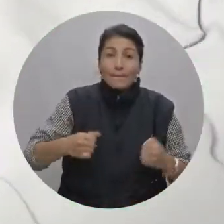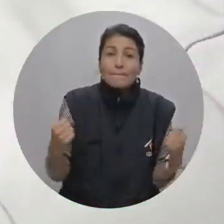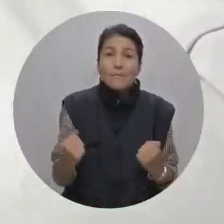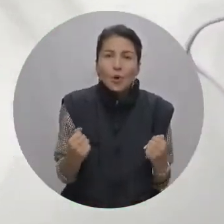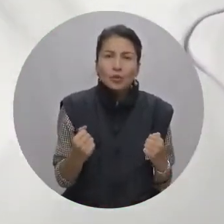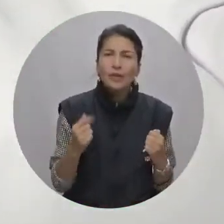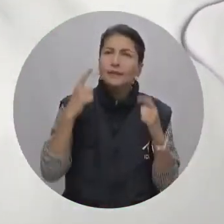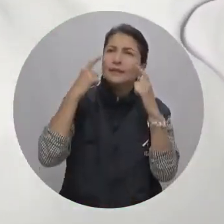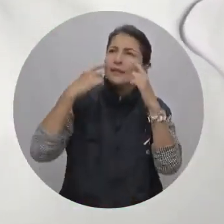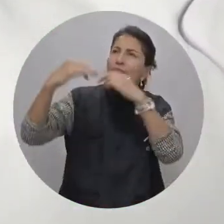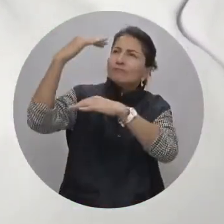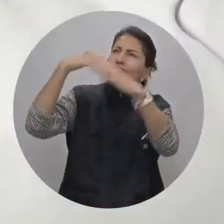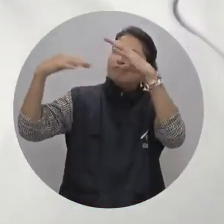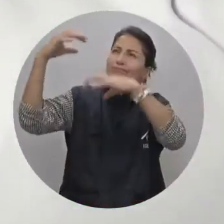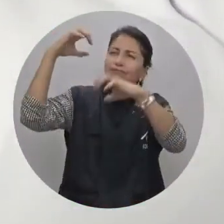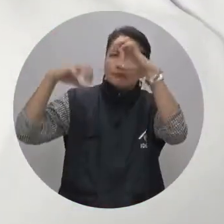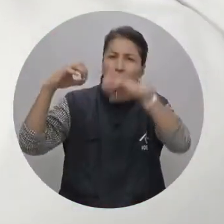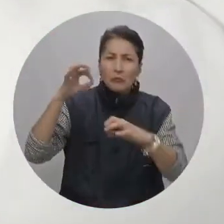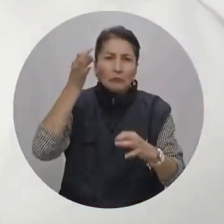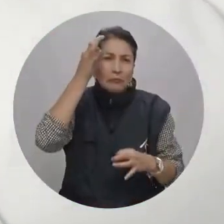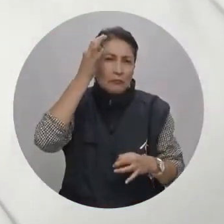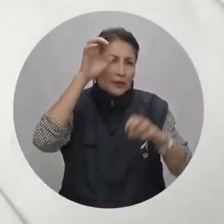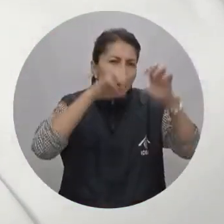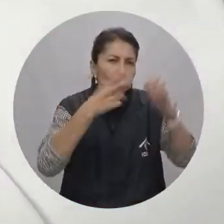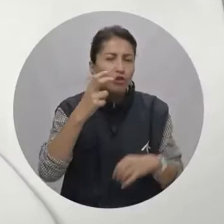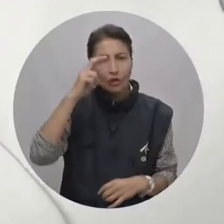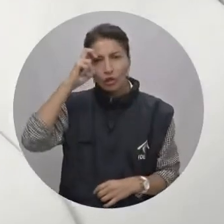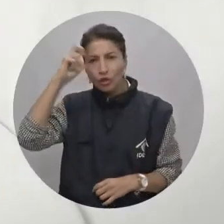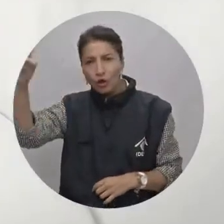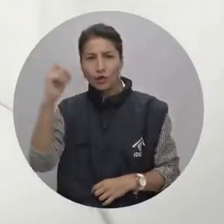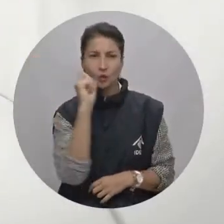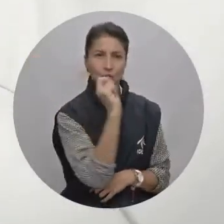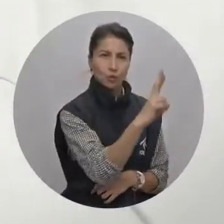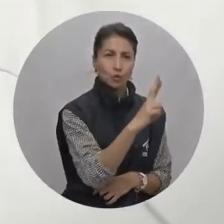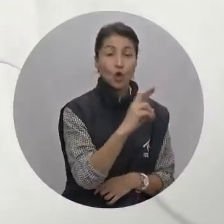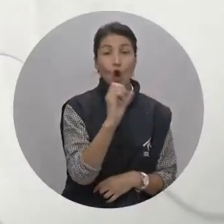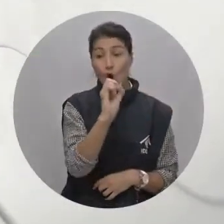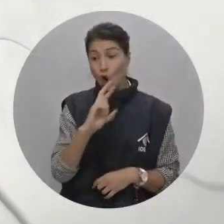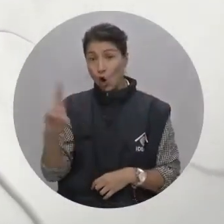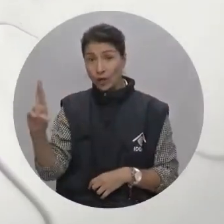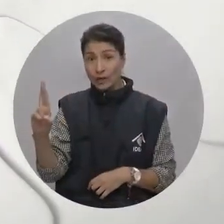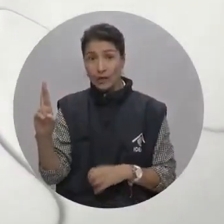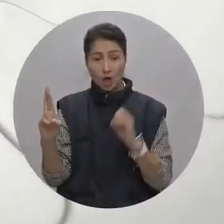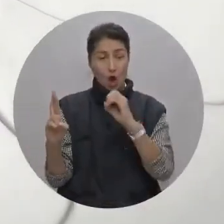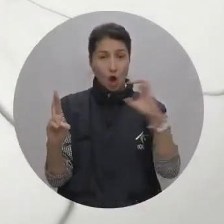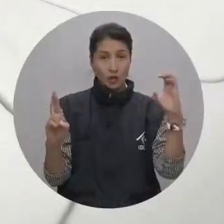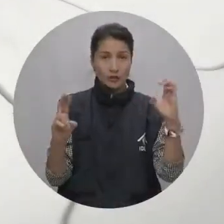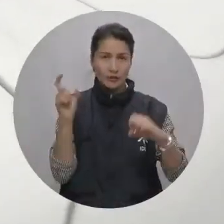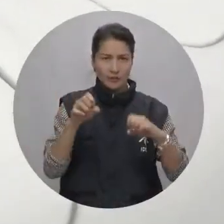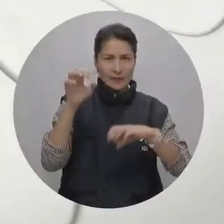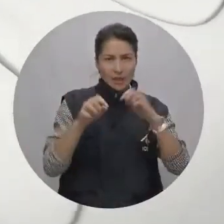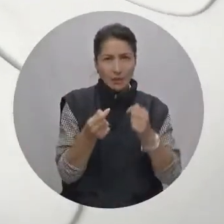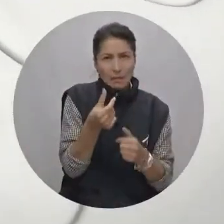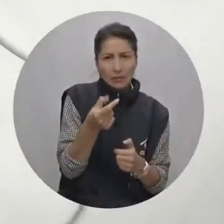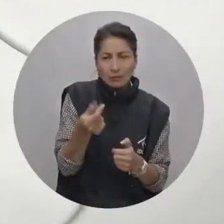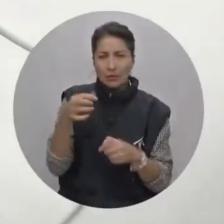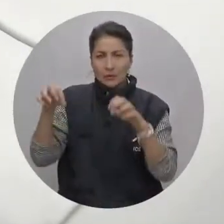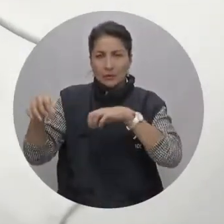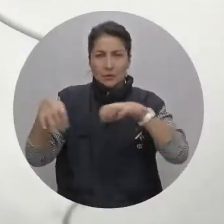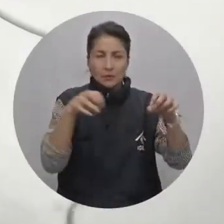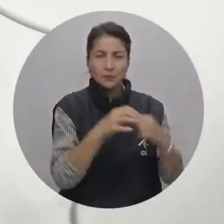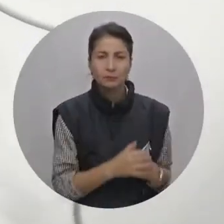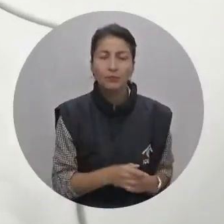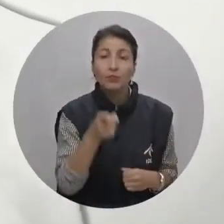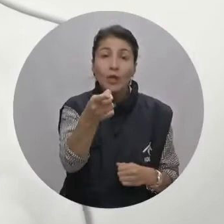En Bogotá se mantendrá el cielo cubierto con posibles lloviznas sobre el norte y el sur, oriente y occidente con lloviznas cortas.